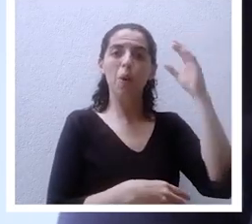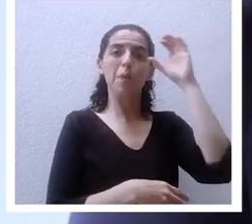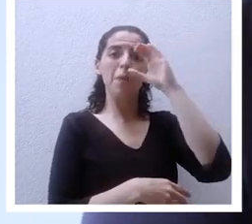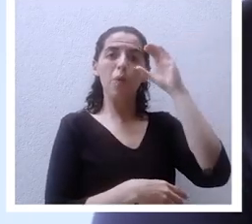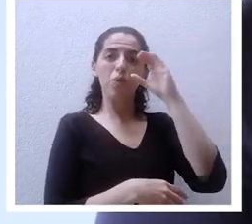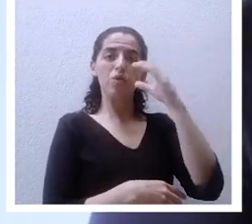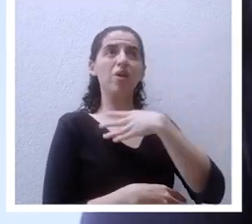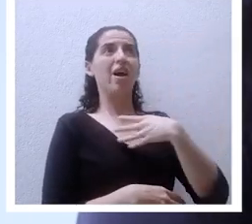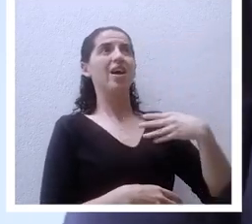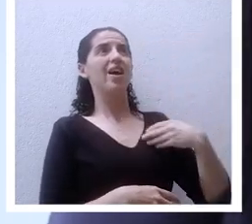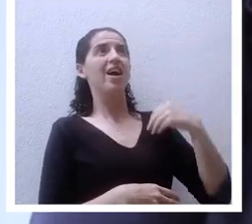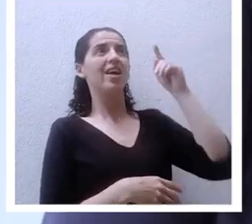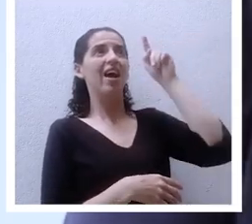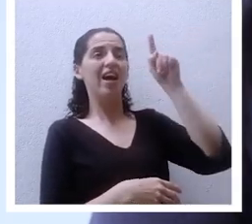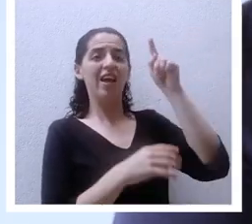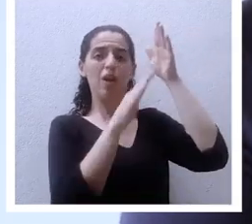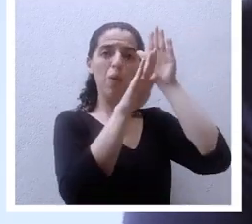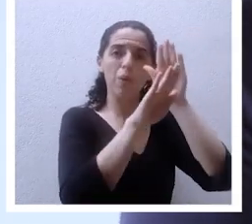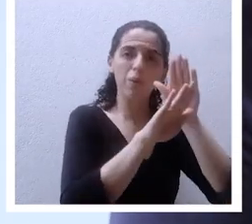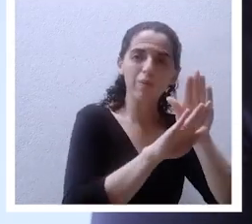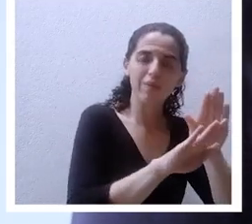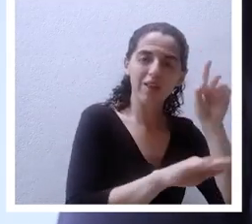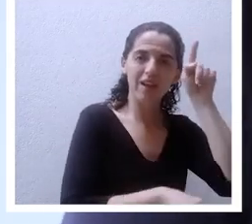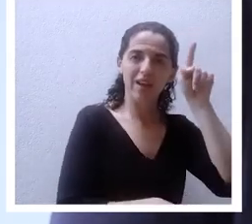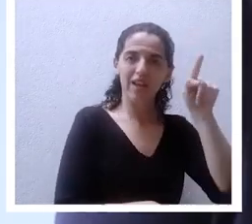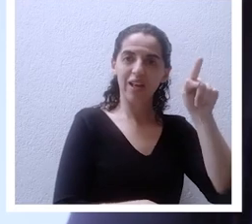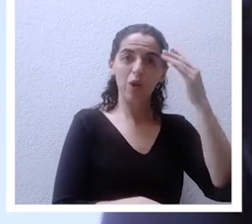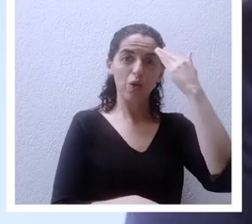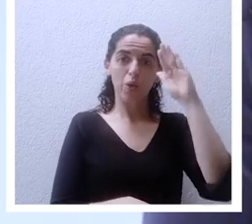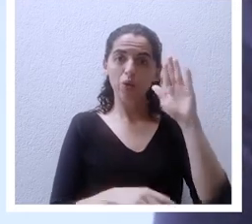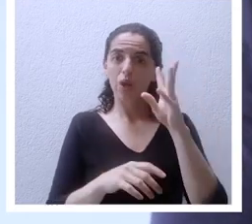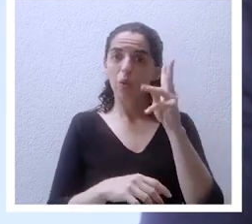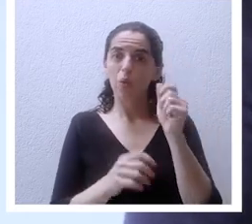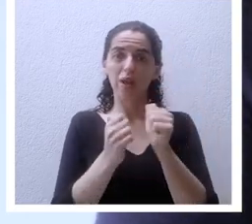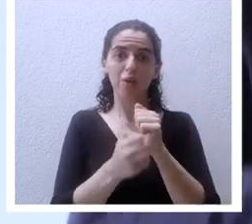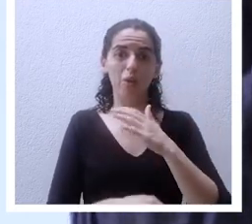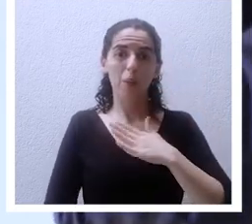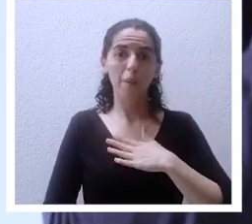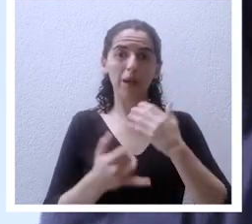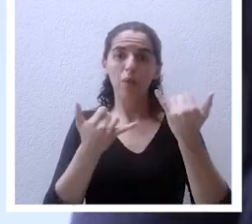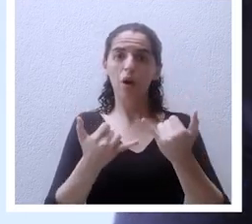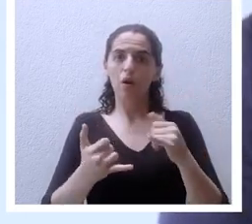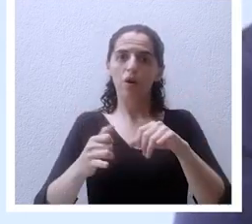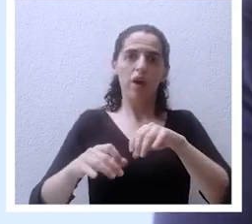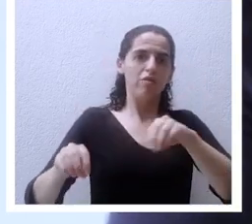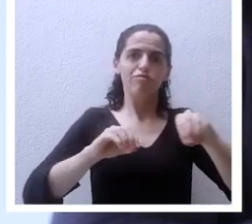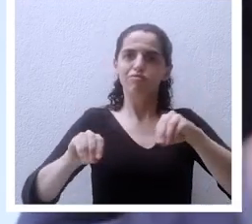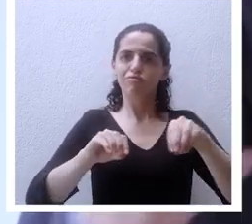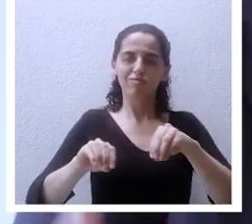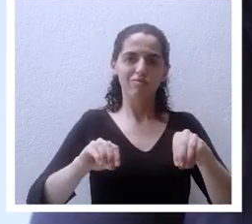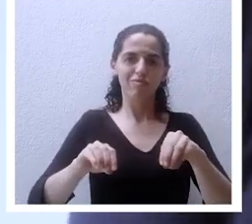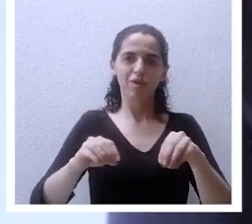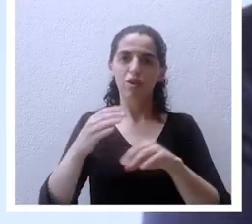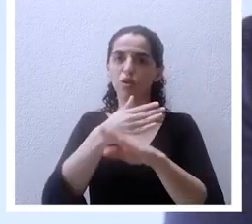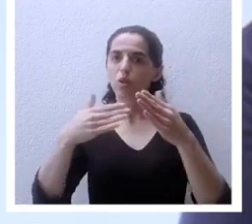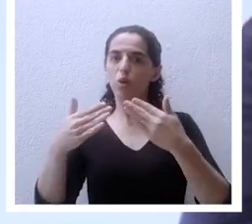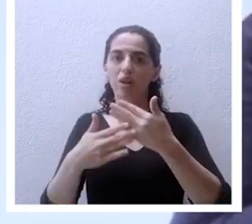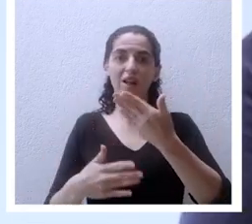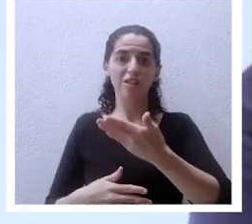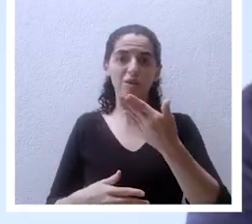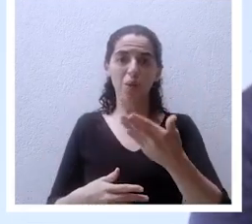busca someterse a Él y escuchen bien no sé cuántos están conmigo nos movieron el piso nos quitaron todas las cosas que tal vez nos tenían